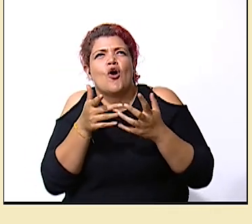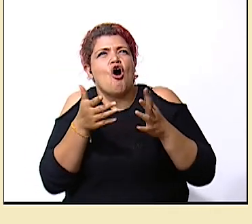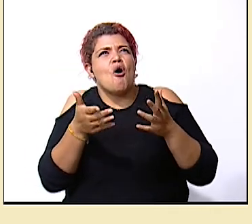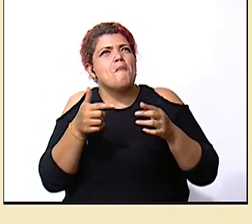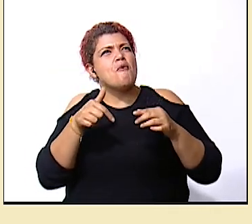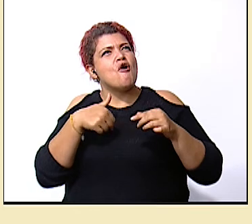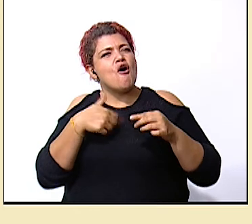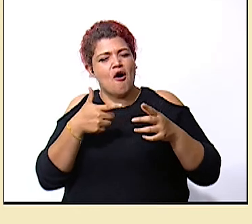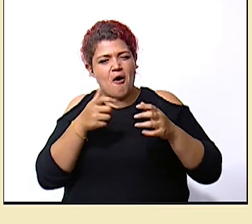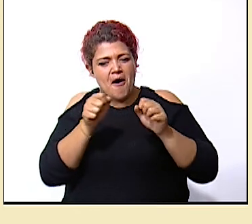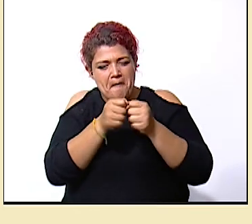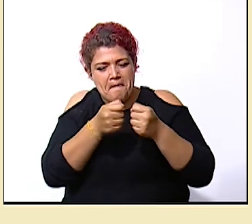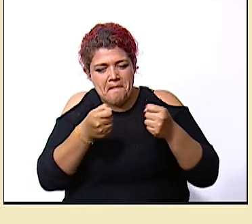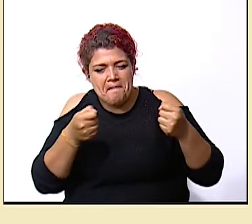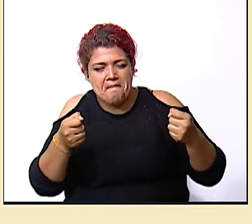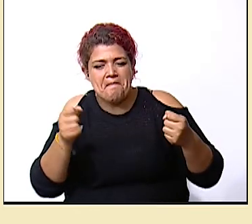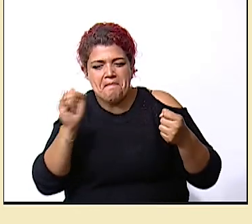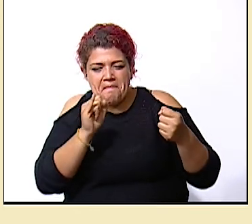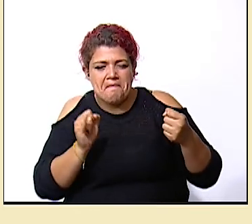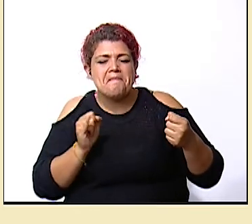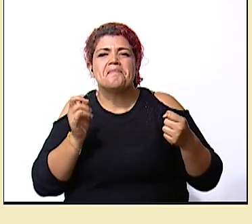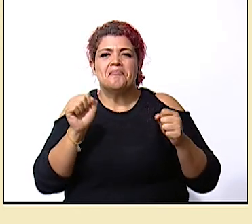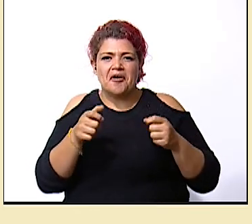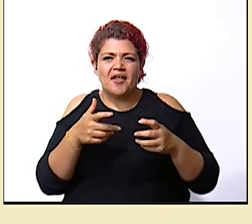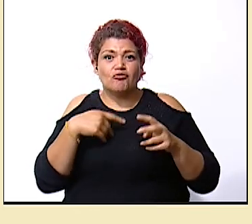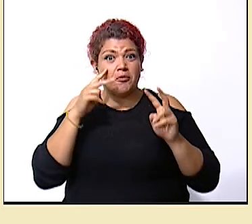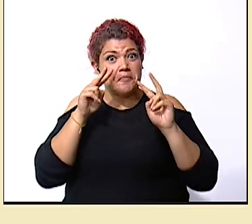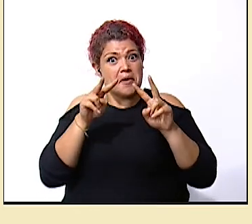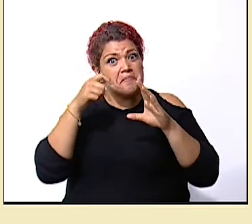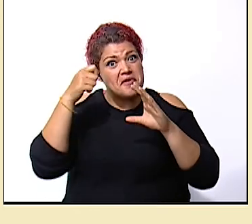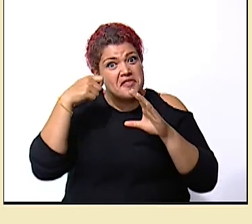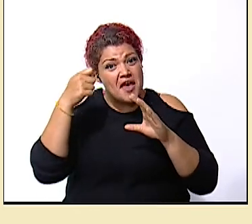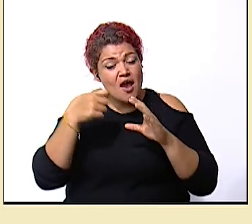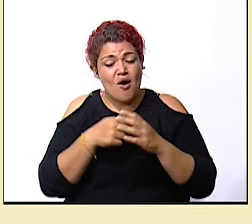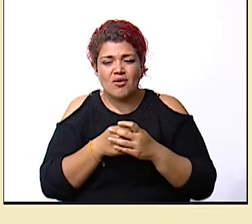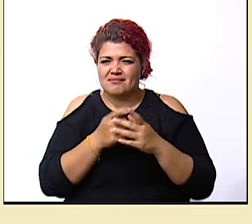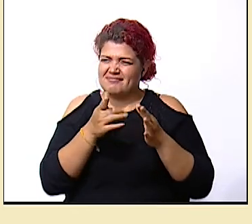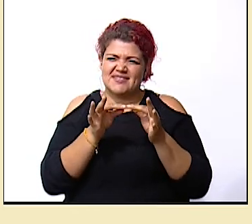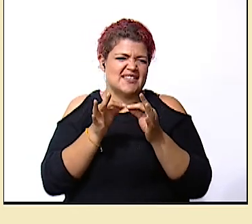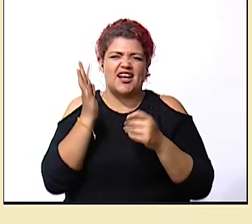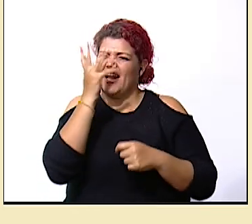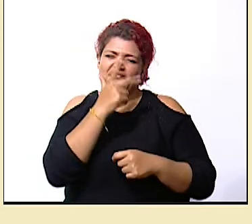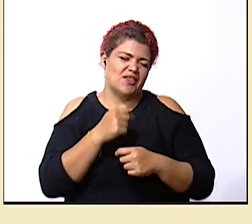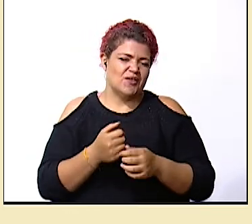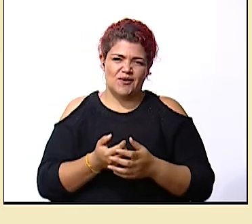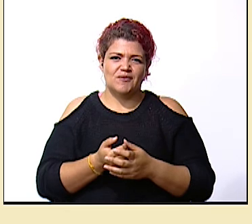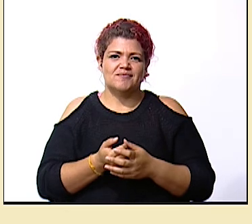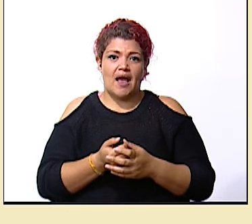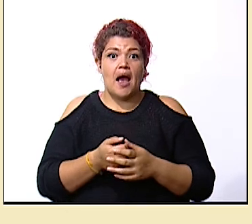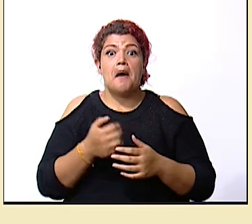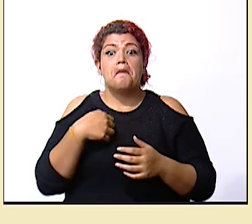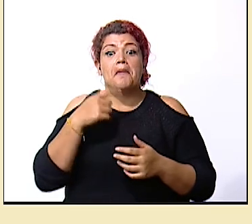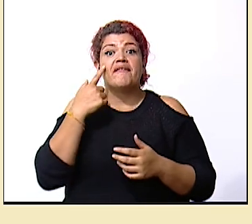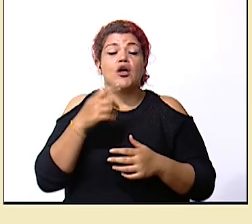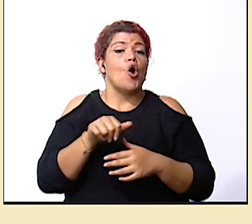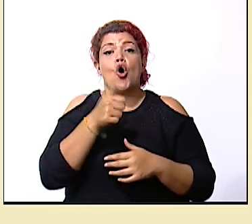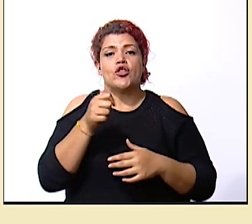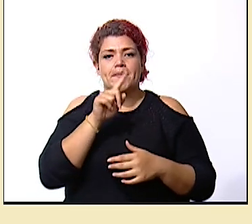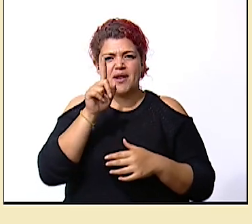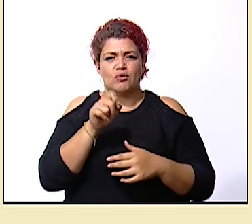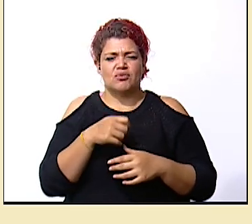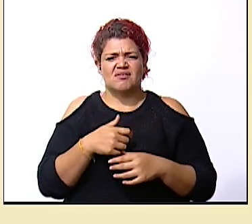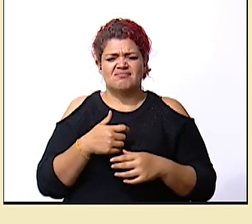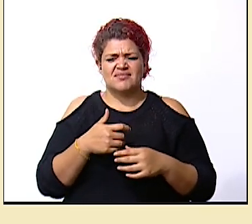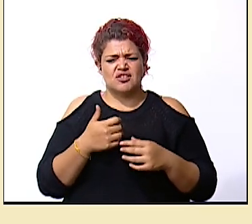poder elaborar el mapa el que ustedes vean esos videos es sumamente lindo vamos con la otra pregunta